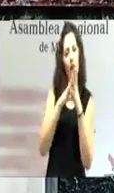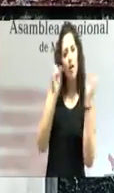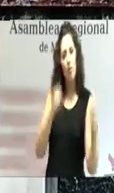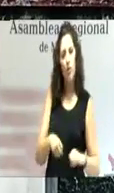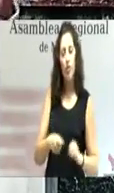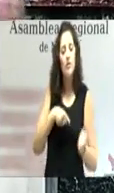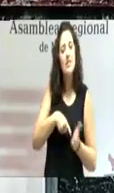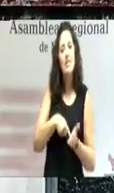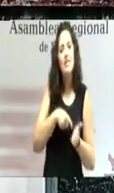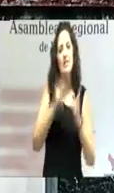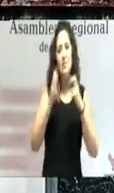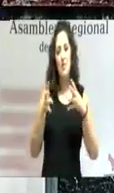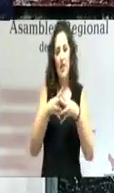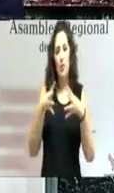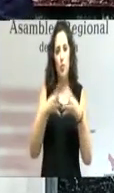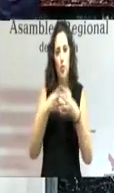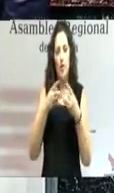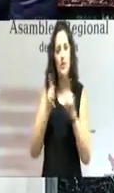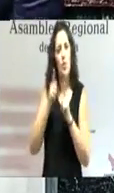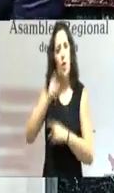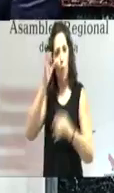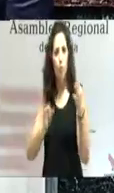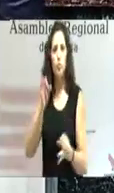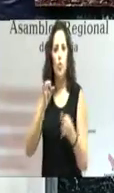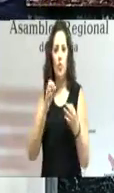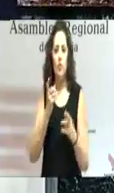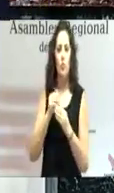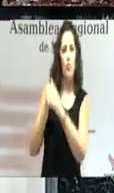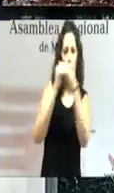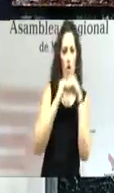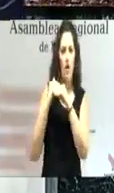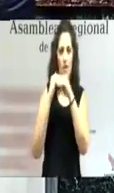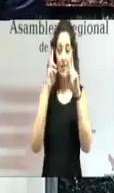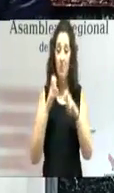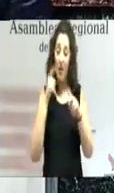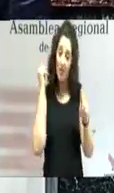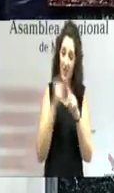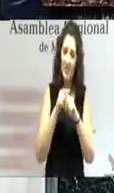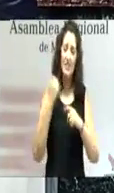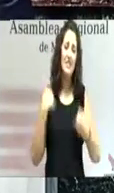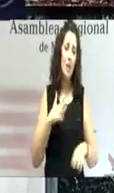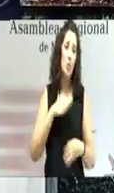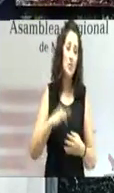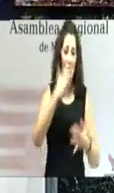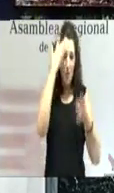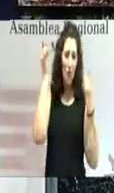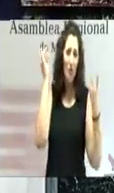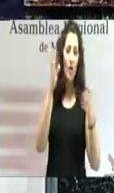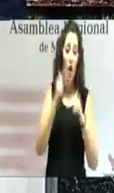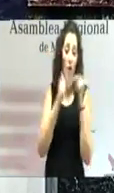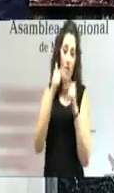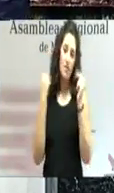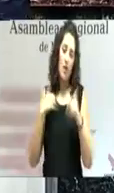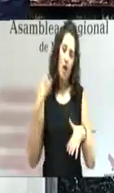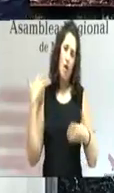trato justo en materia de infraestructuras que haga posible finalizar de una vez obras que están demasiado tiempo